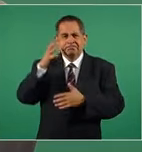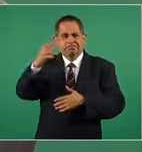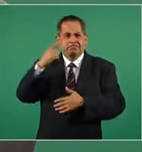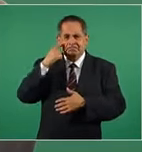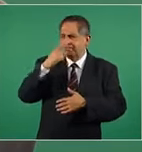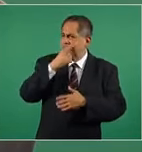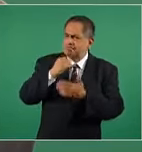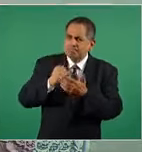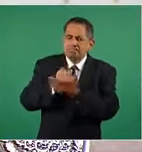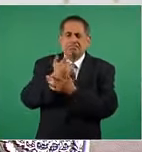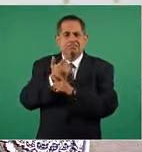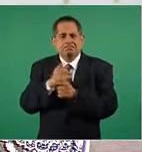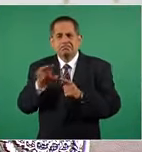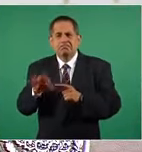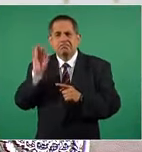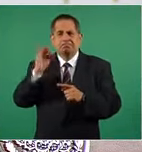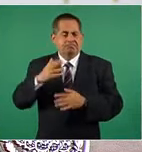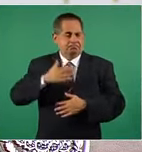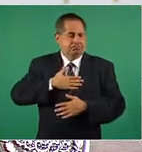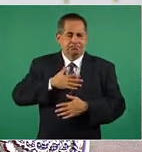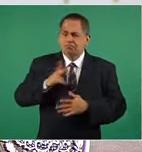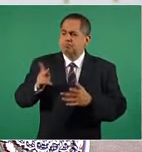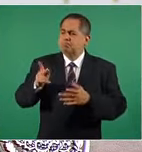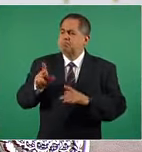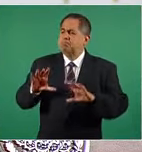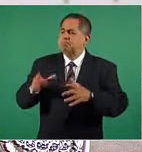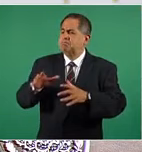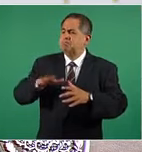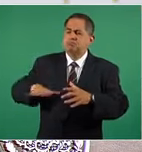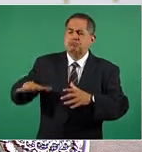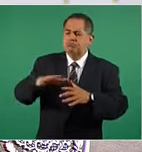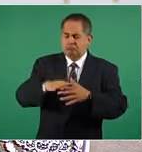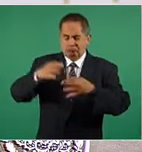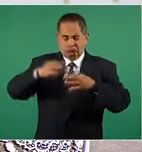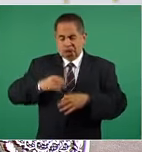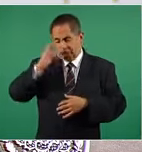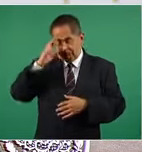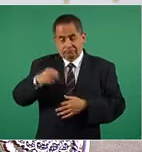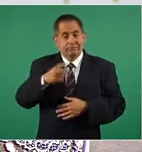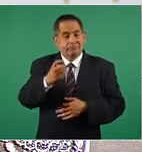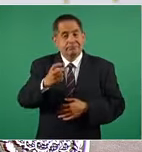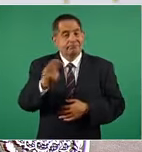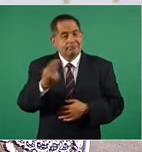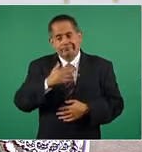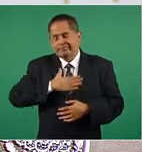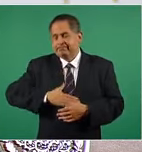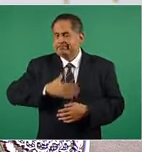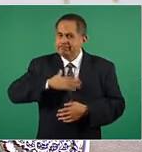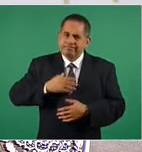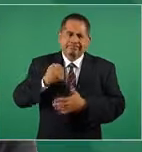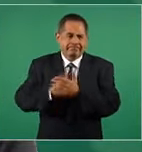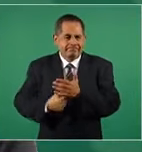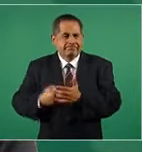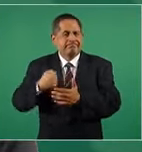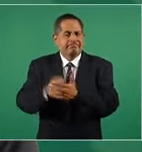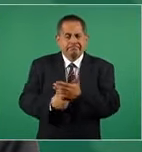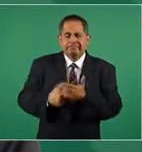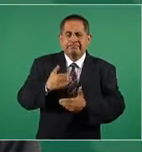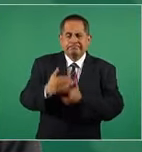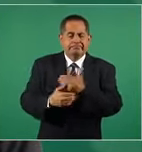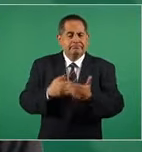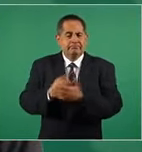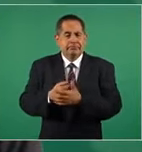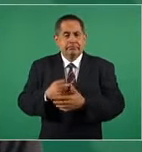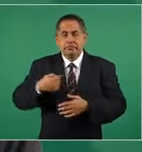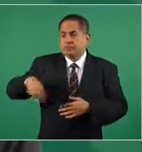exige de perseverancia, de muchas fatigas y de no